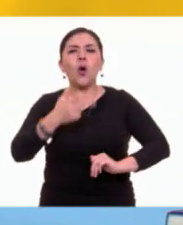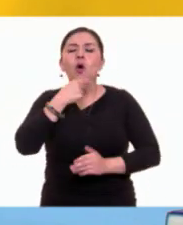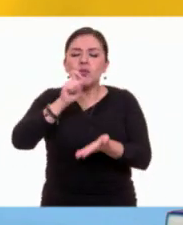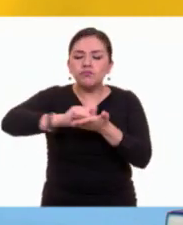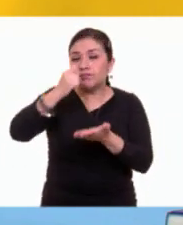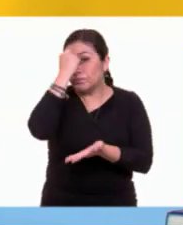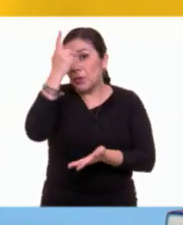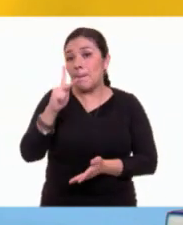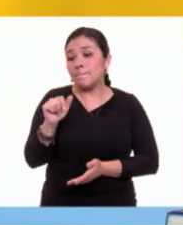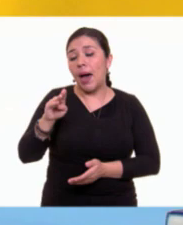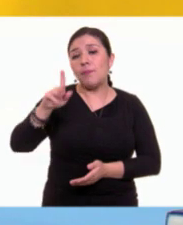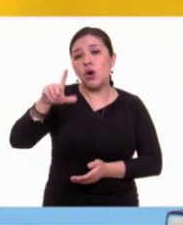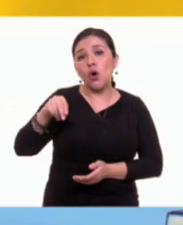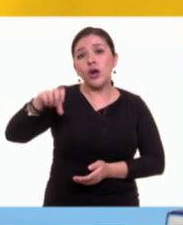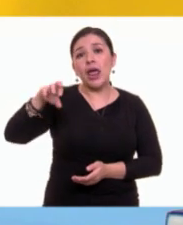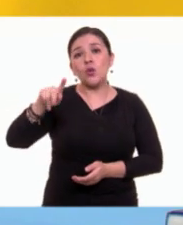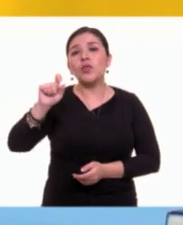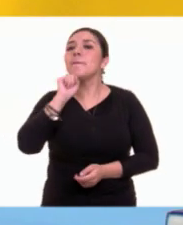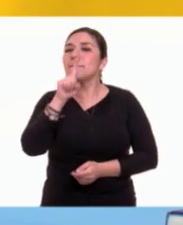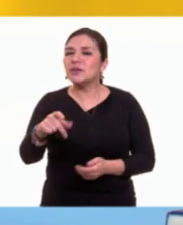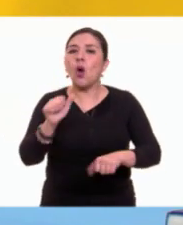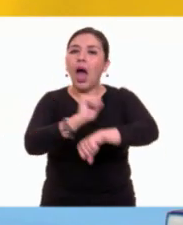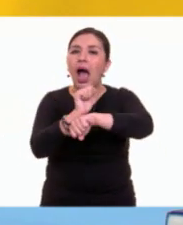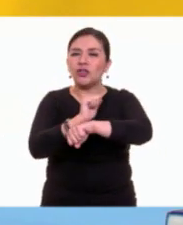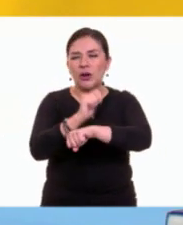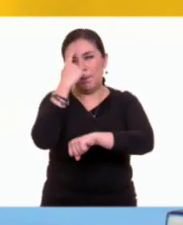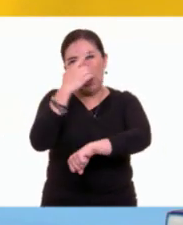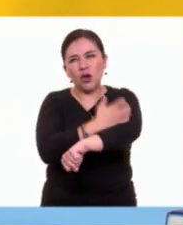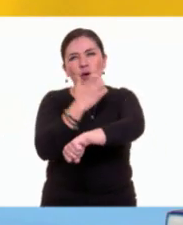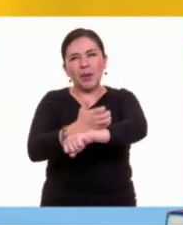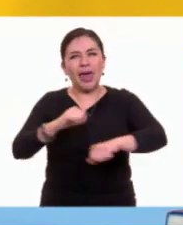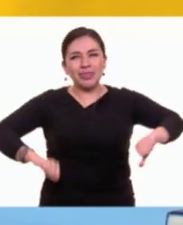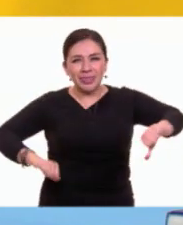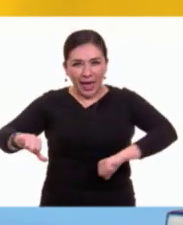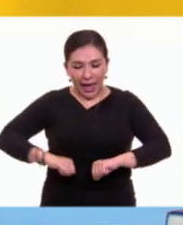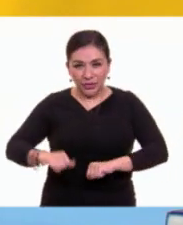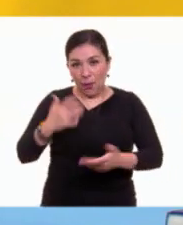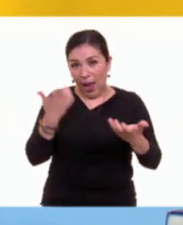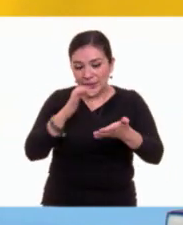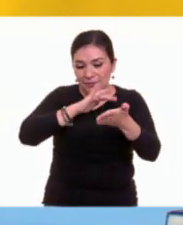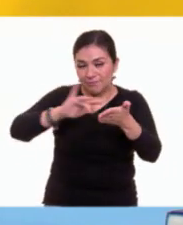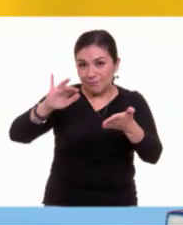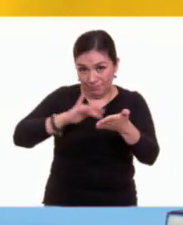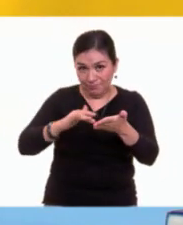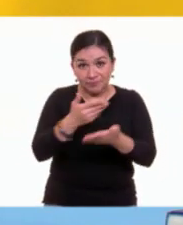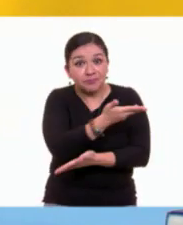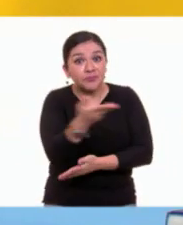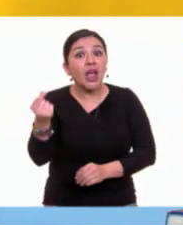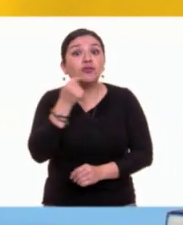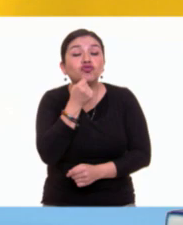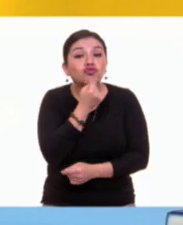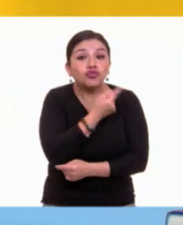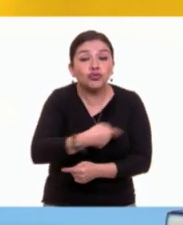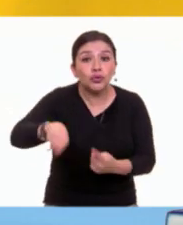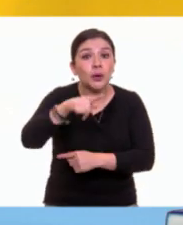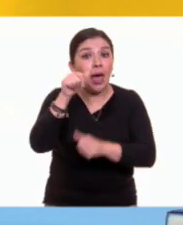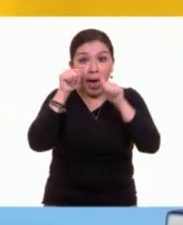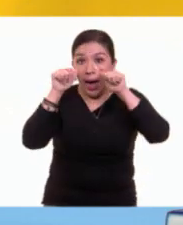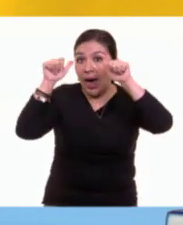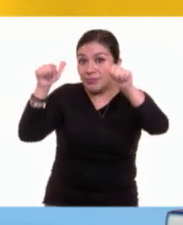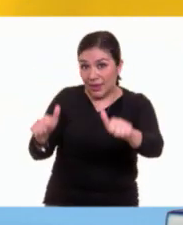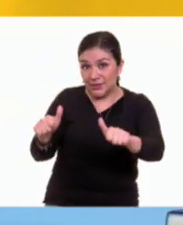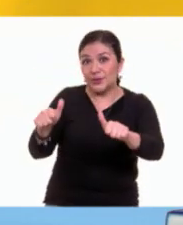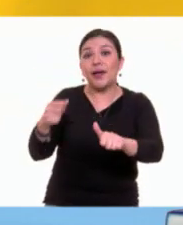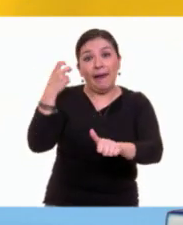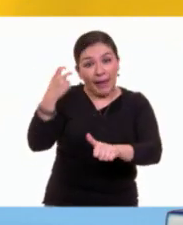y también leído por actores de la Compañía Nacional de Teatro. Juan Carlos, niños y niñas en casa, presten mucha